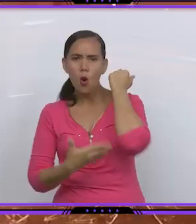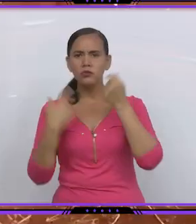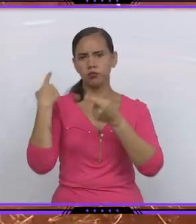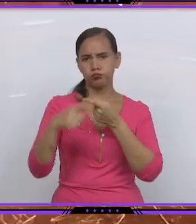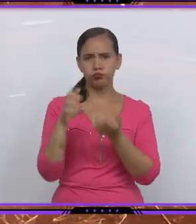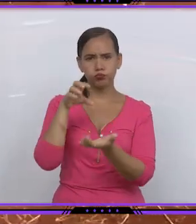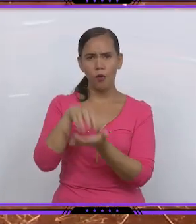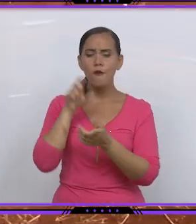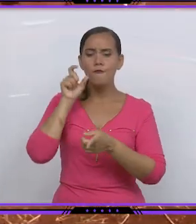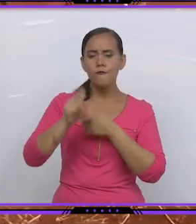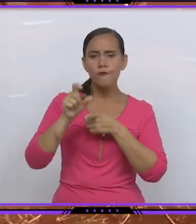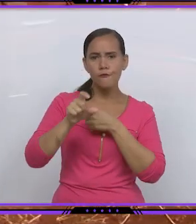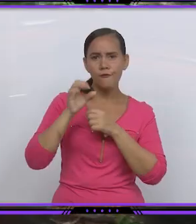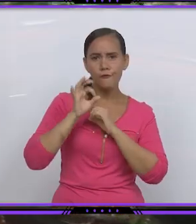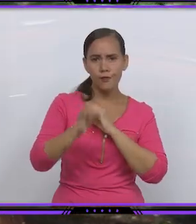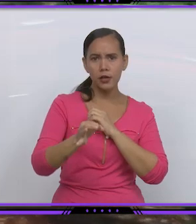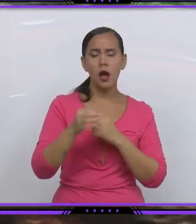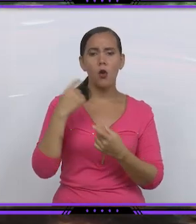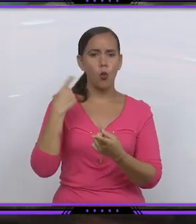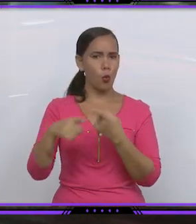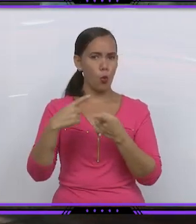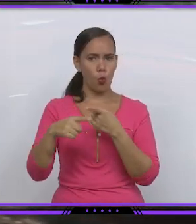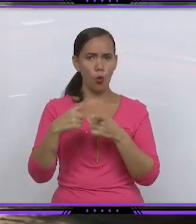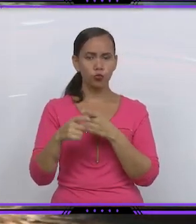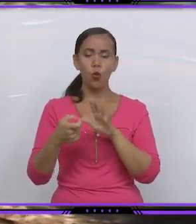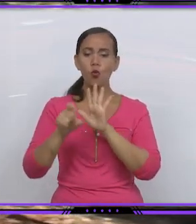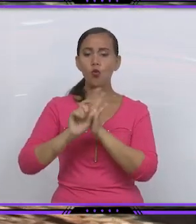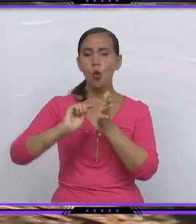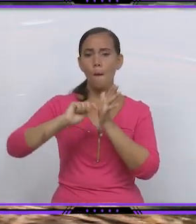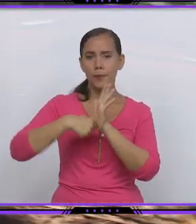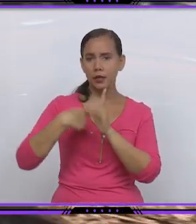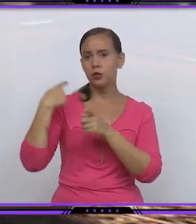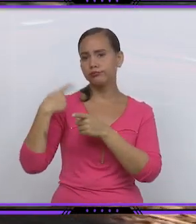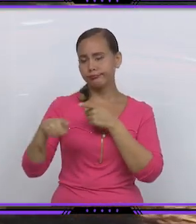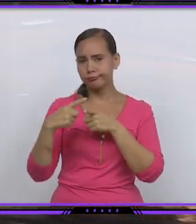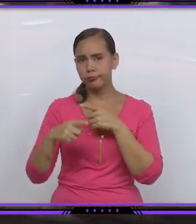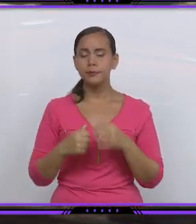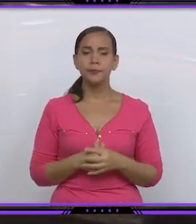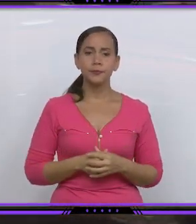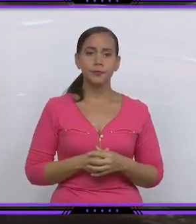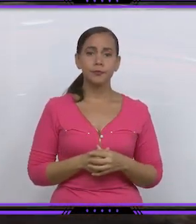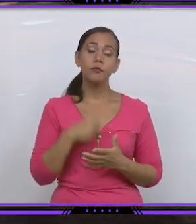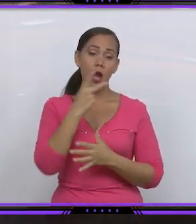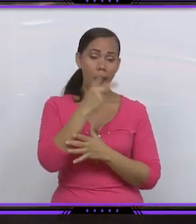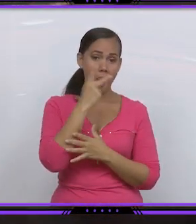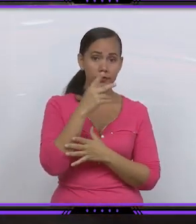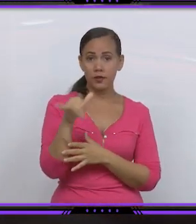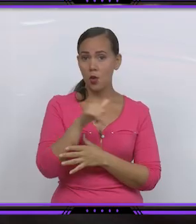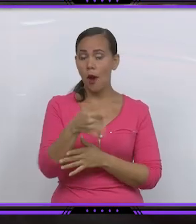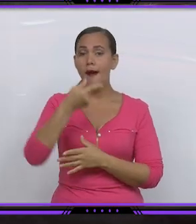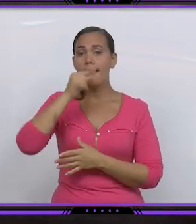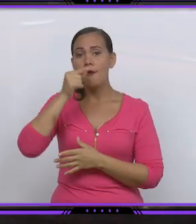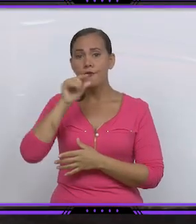de las fincas agroforestales, los módulos pecuarios y los convenios en usufructo. Atiende además los programas de café y